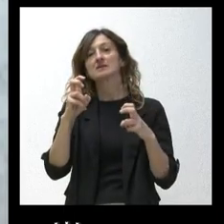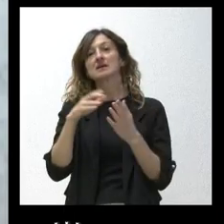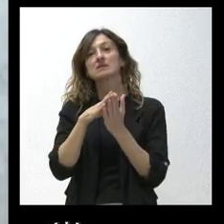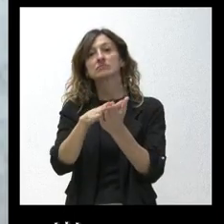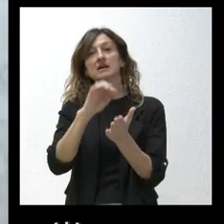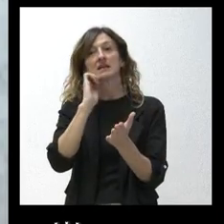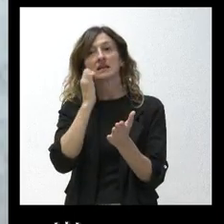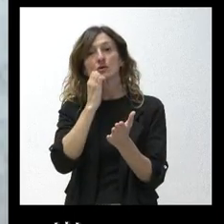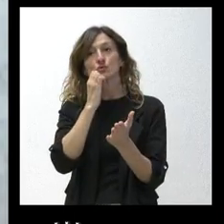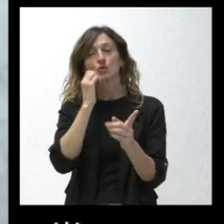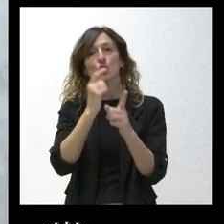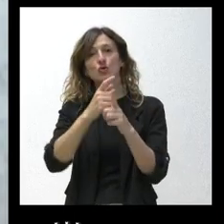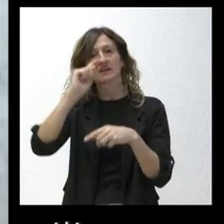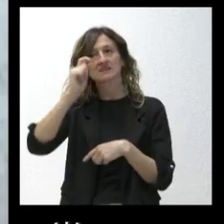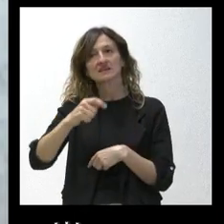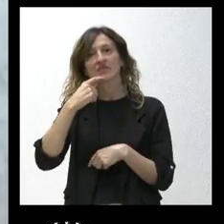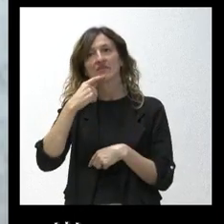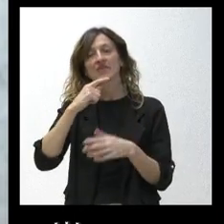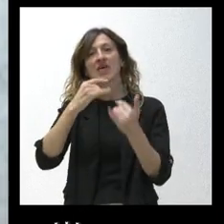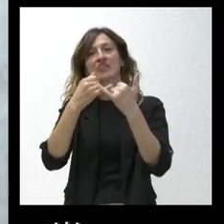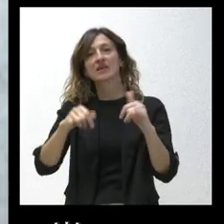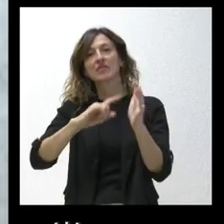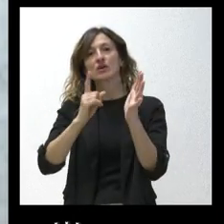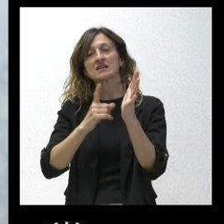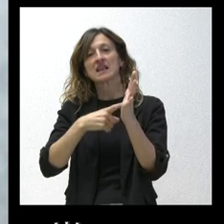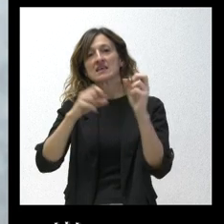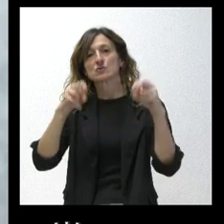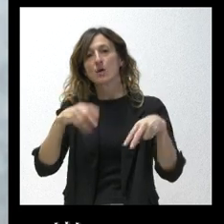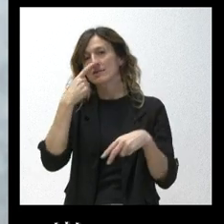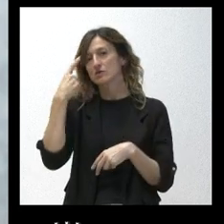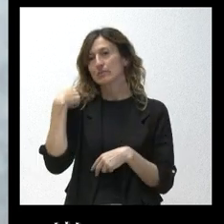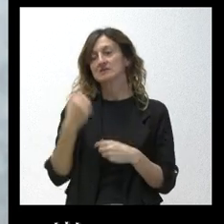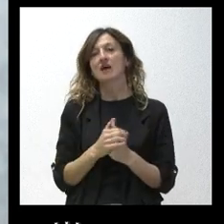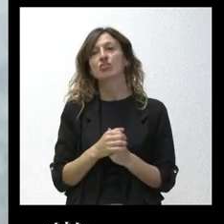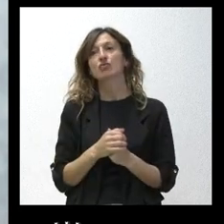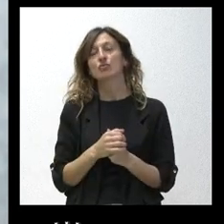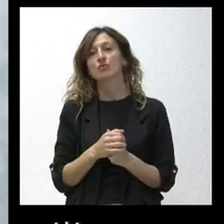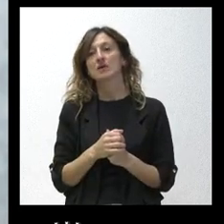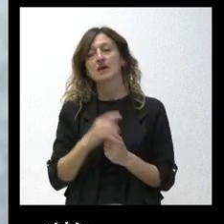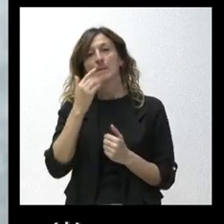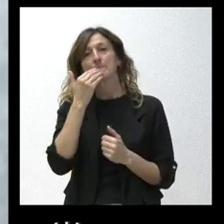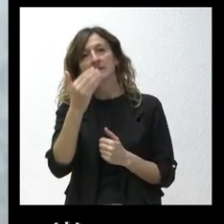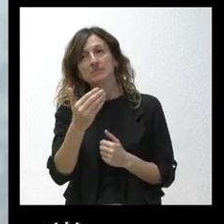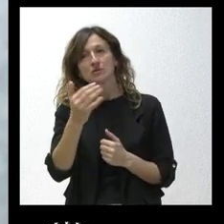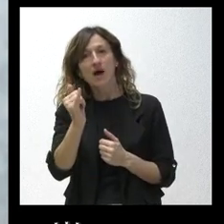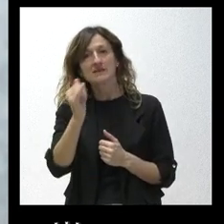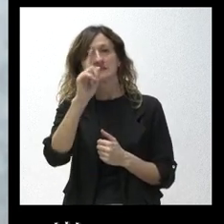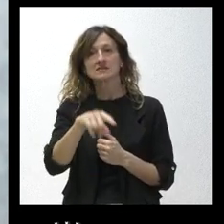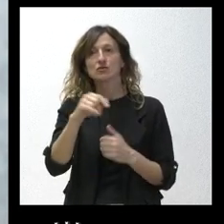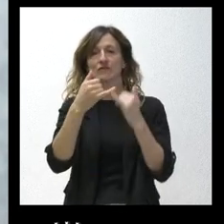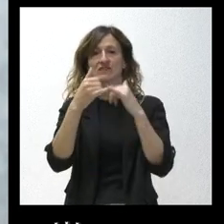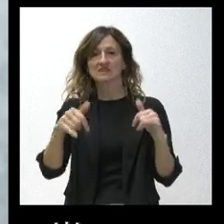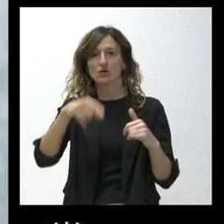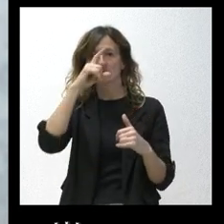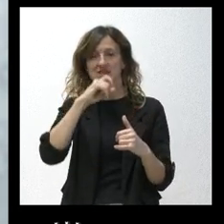contra la sentencia que declaraba ilegal la celebración del año pasado y si han otorgado el permiso para celebrar este festejo este